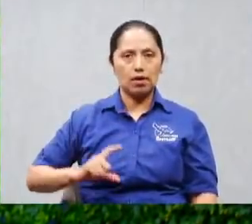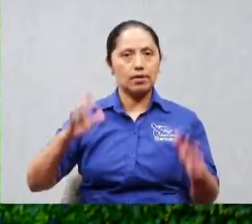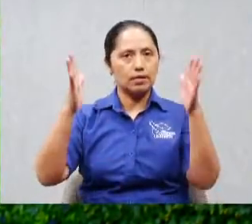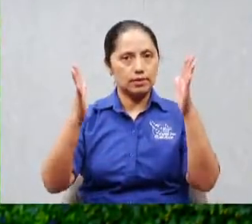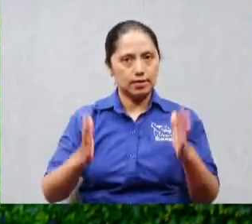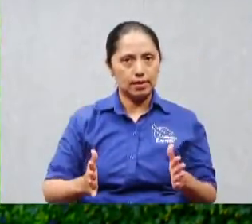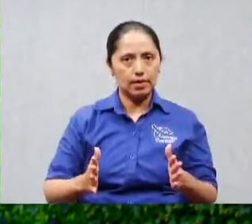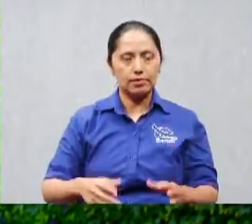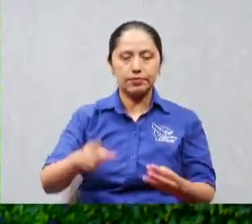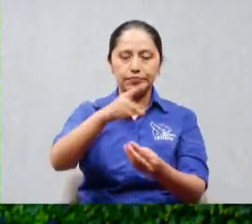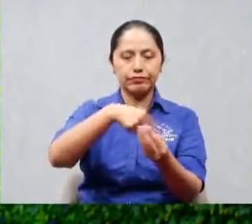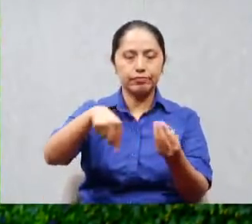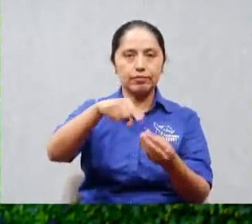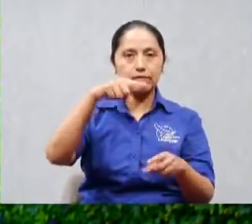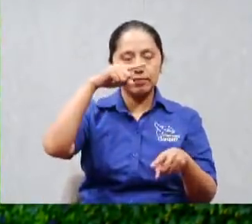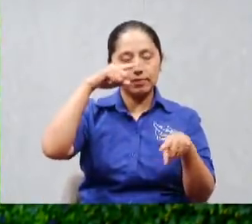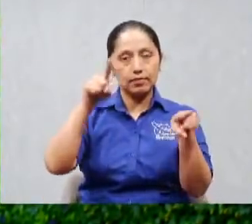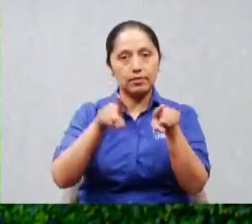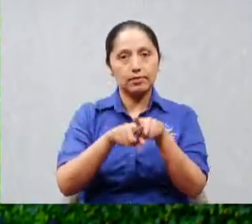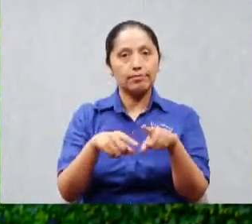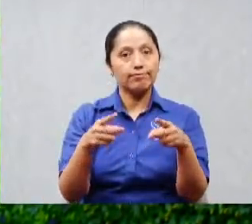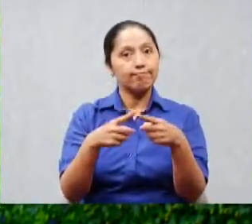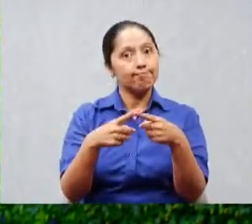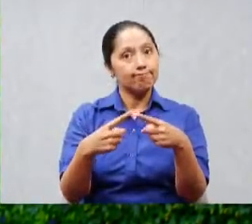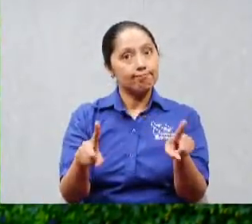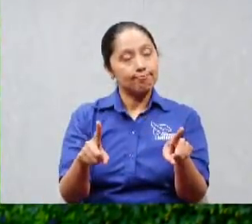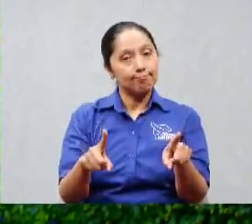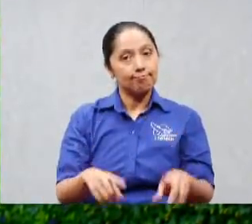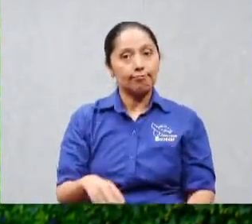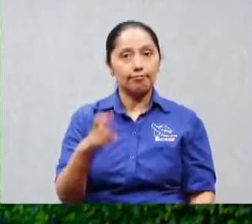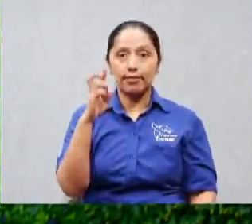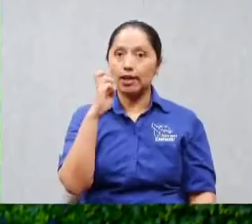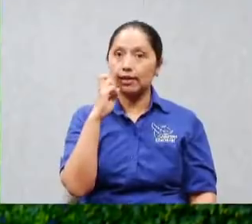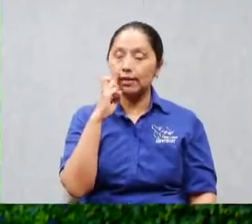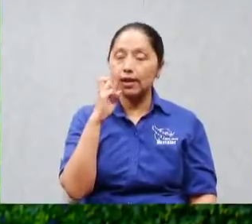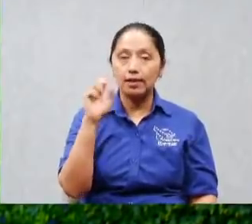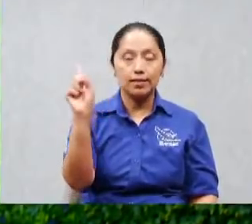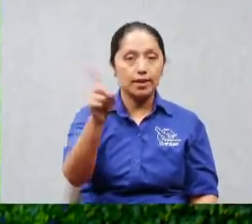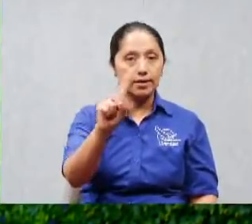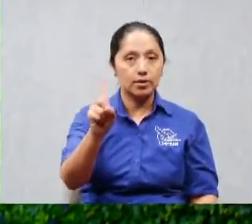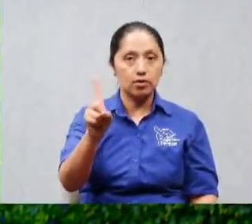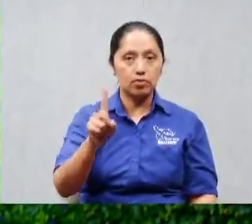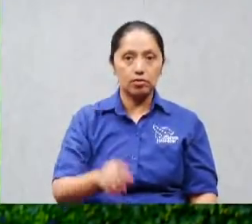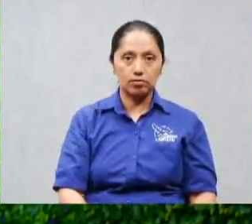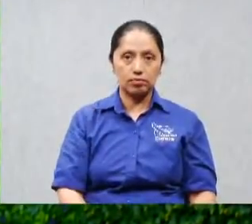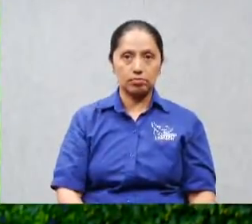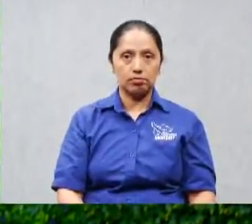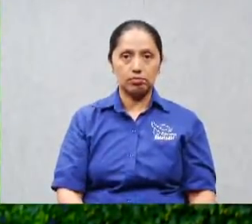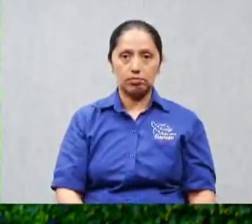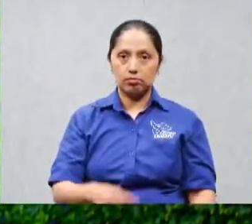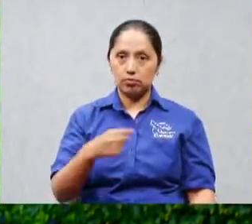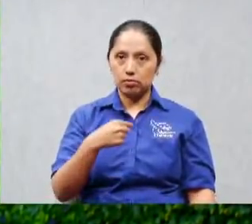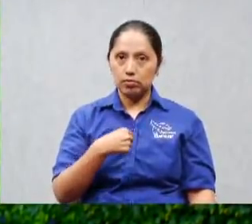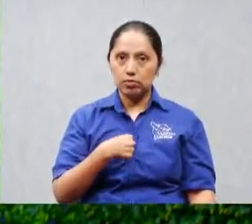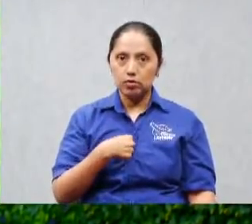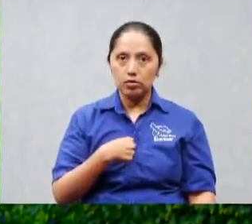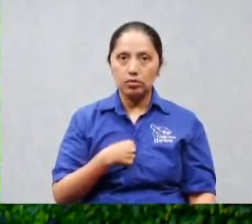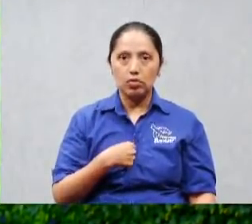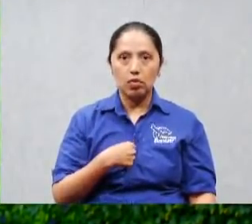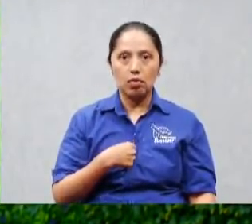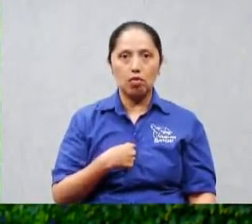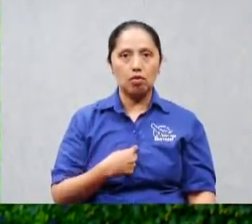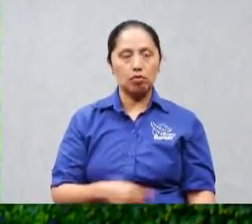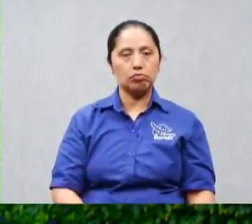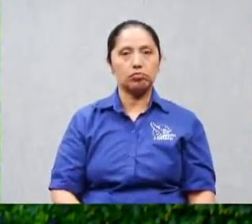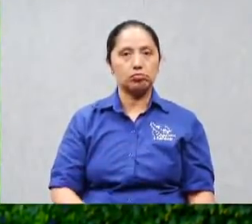cristiana pero mi padre no era cristiano y entonces yo lo admiraba mucho desde luego digo desde luego